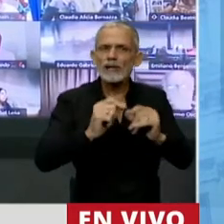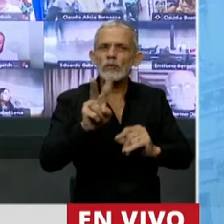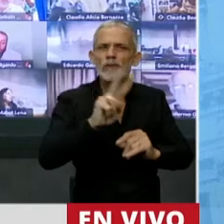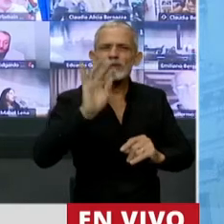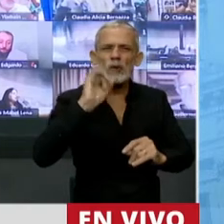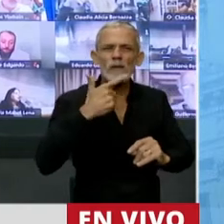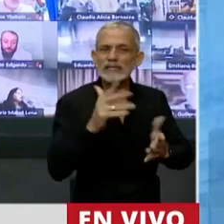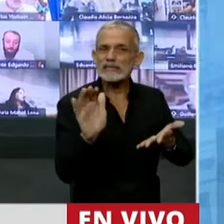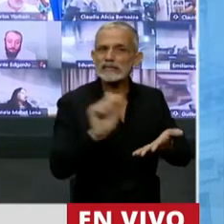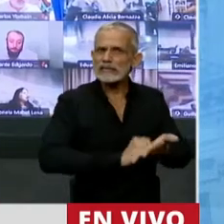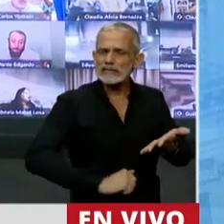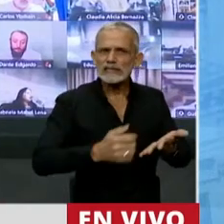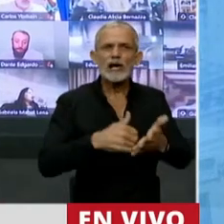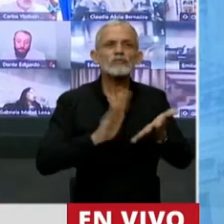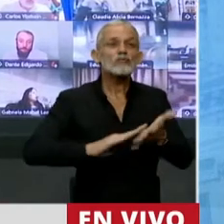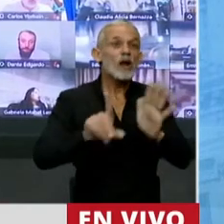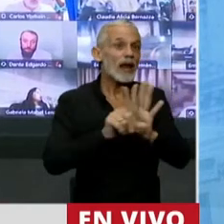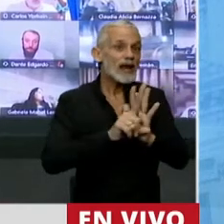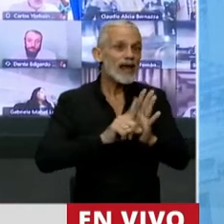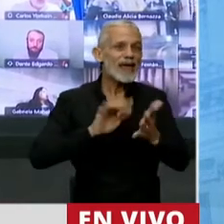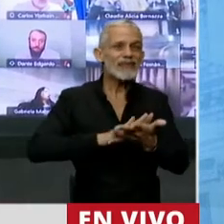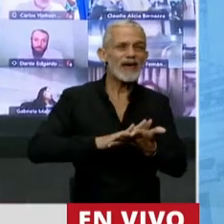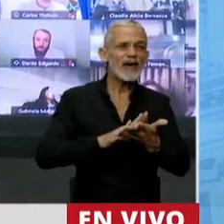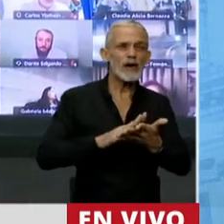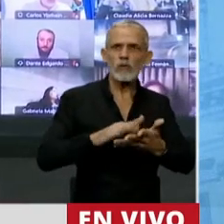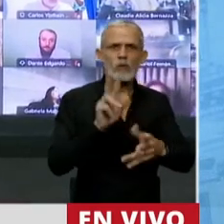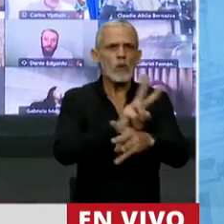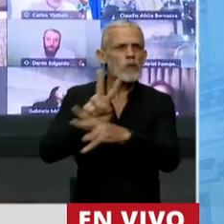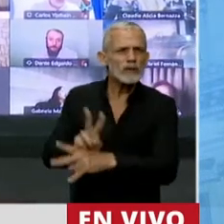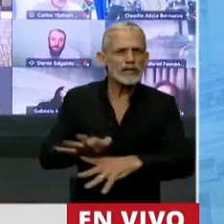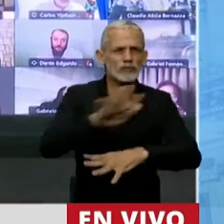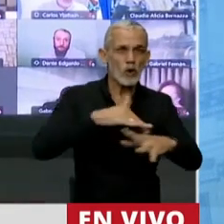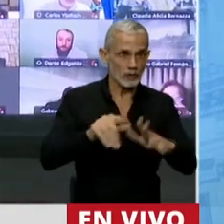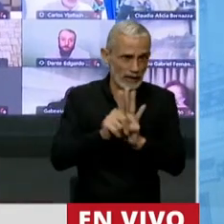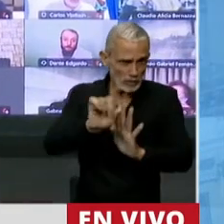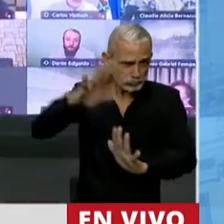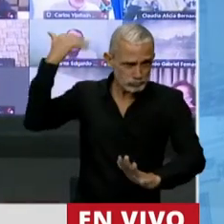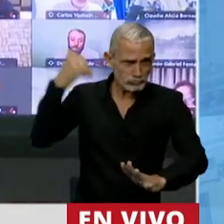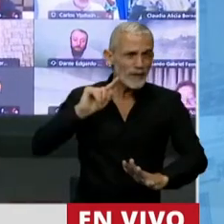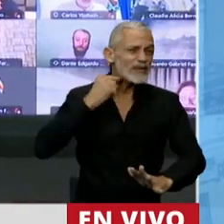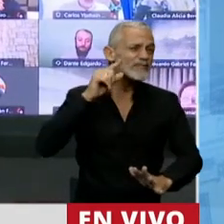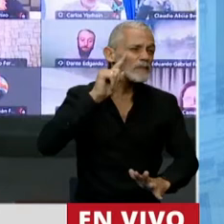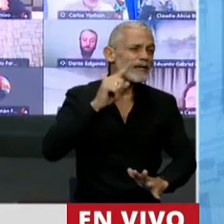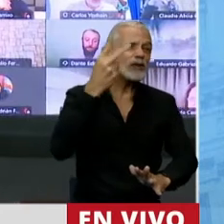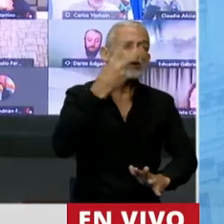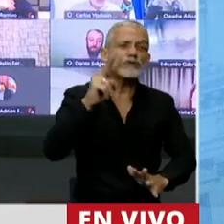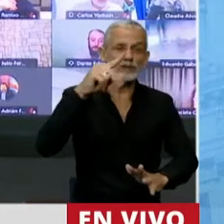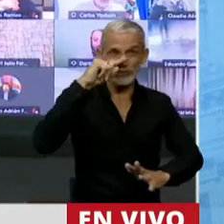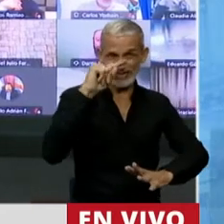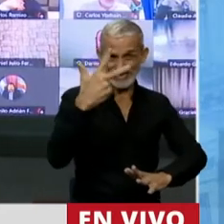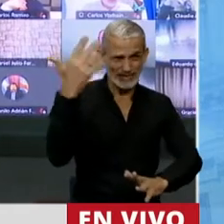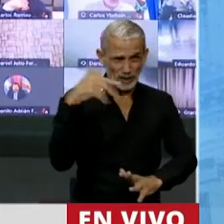referencia a la Ley de la Protección de la Riqueza Forestal, una ley del peronismo, la Ley 13.273.